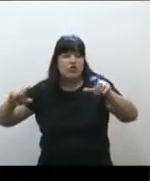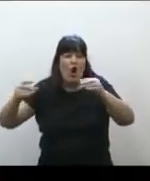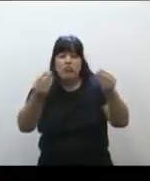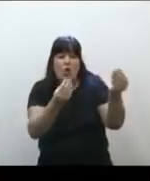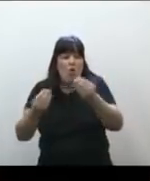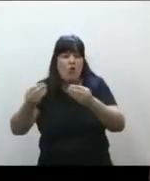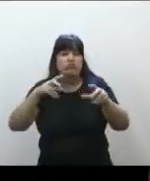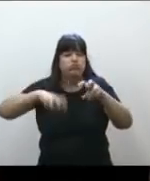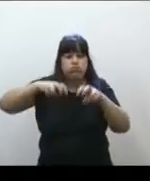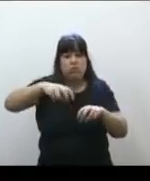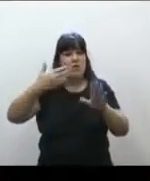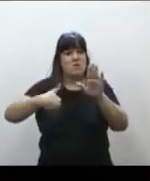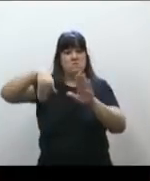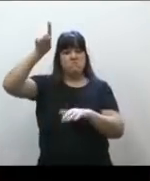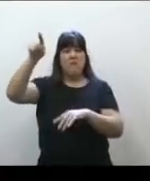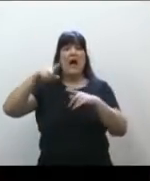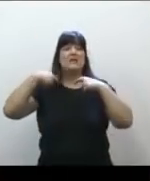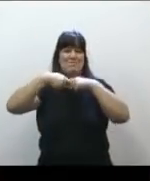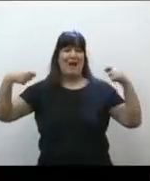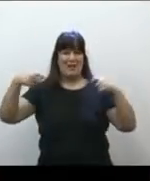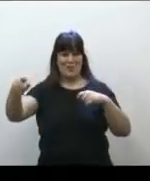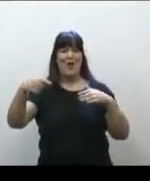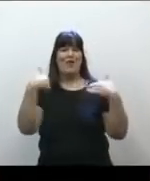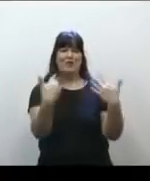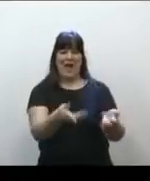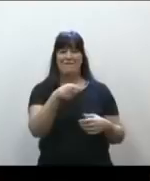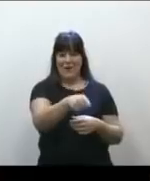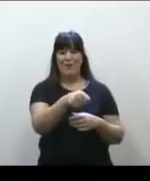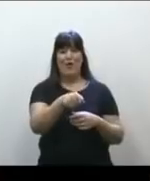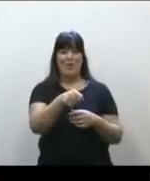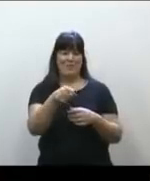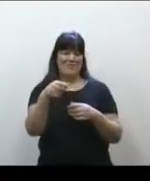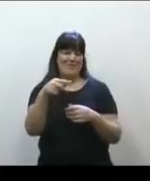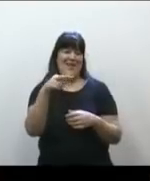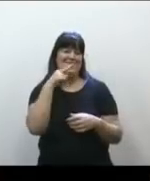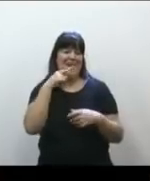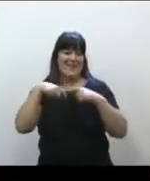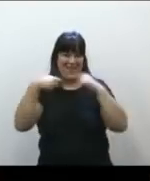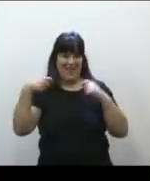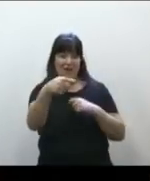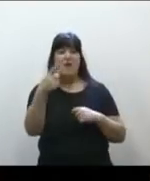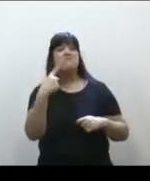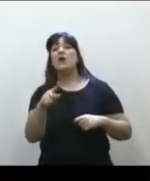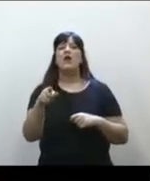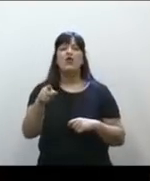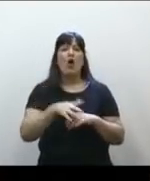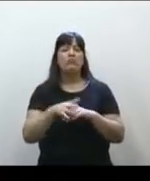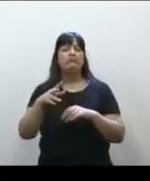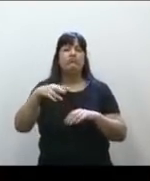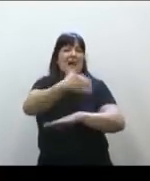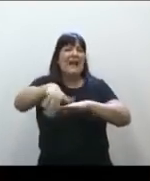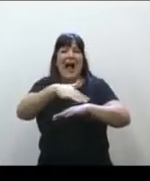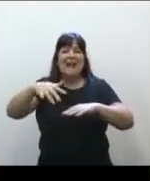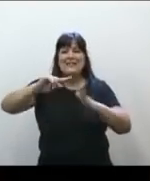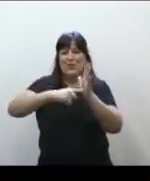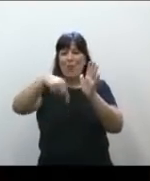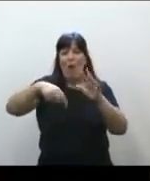mayoritariamente, por los pañuelos, a favor de esta sanción. Y uno por ahí, cuando anda por las calles de la ciudad de